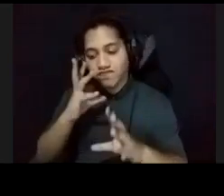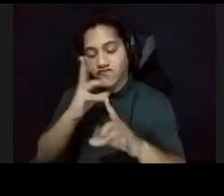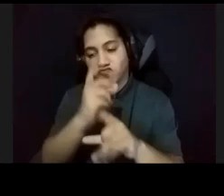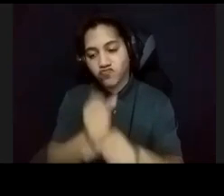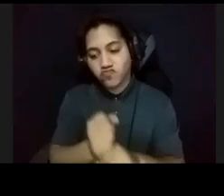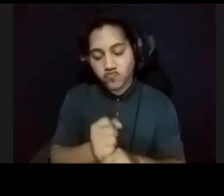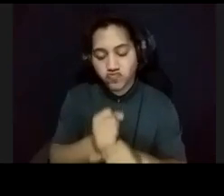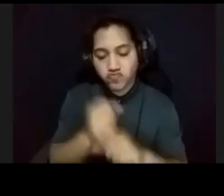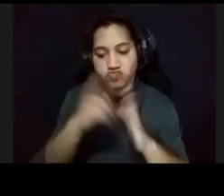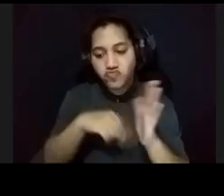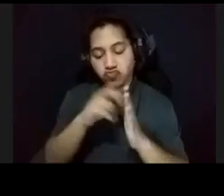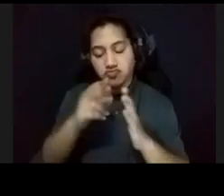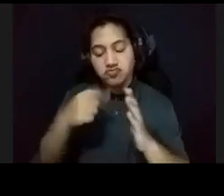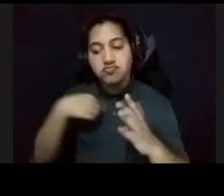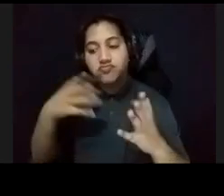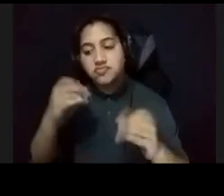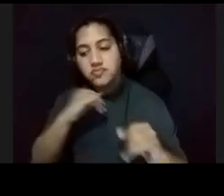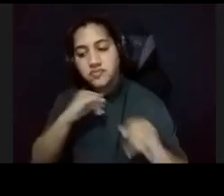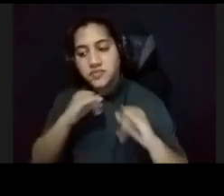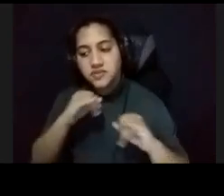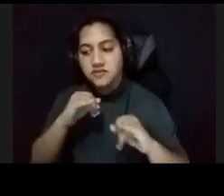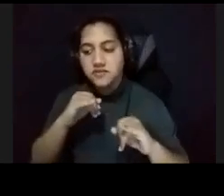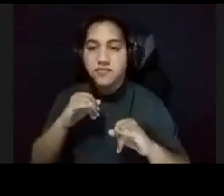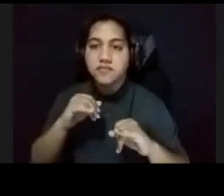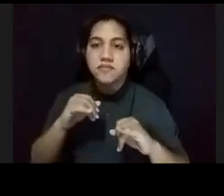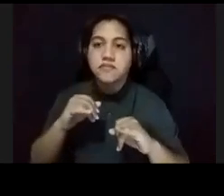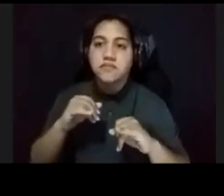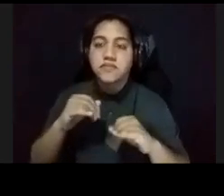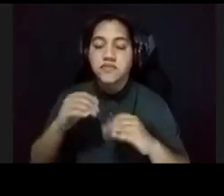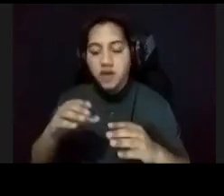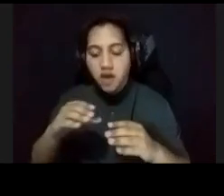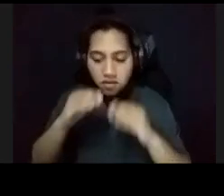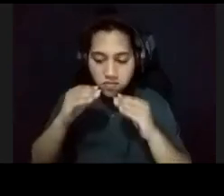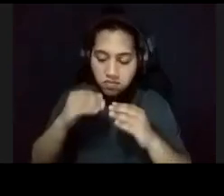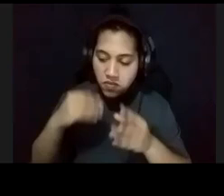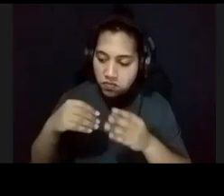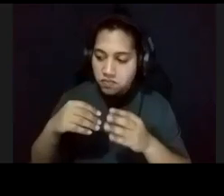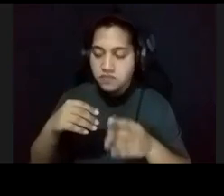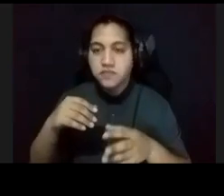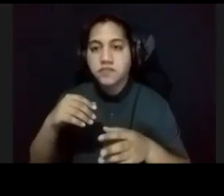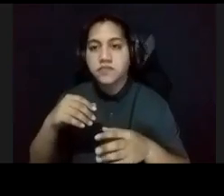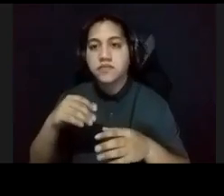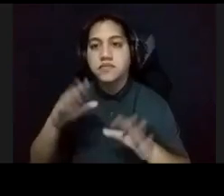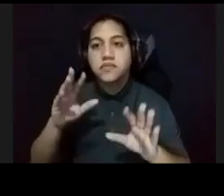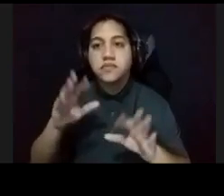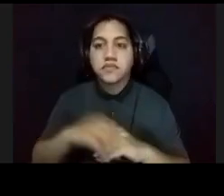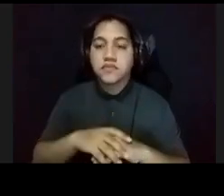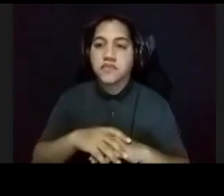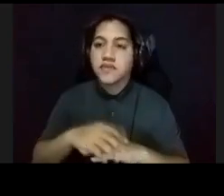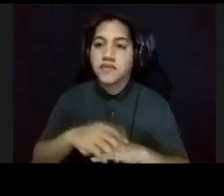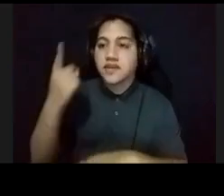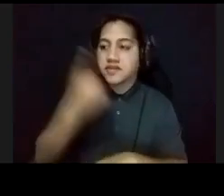del que quería entrevistarlo, y estoy así comiendo, y de momento digo, ay, el día ha sido